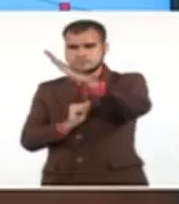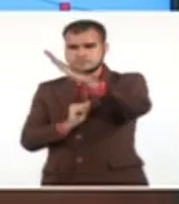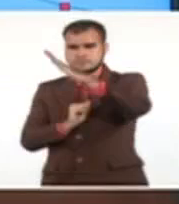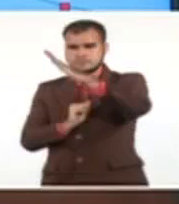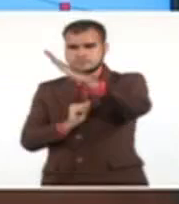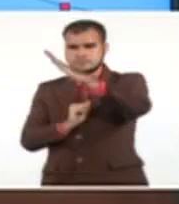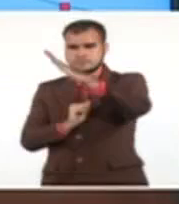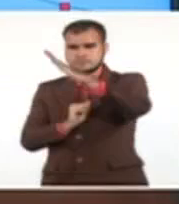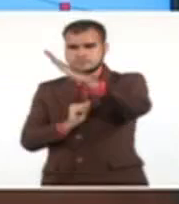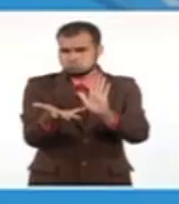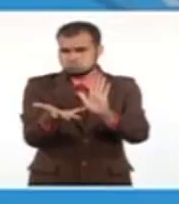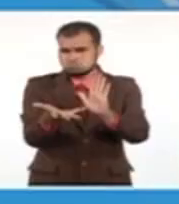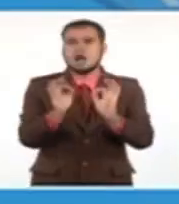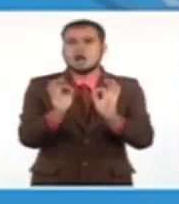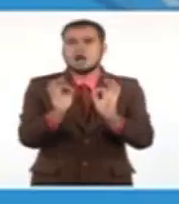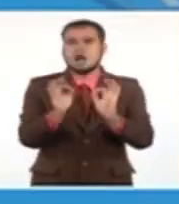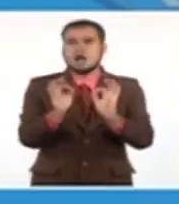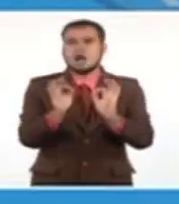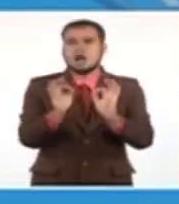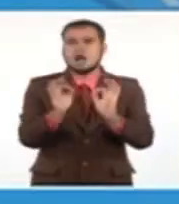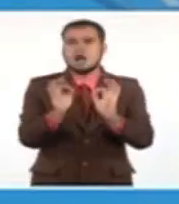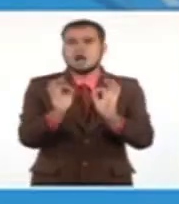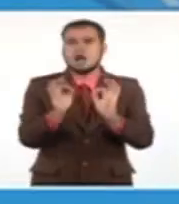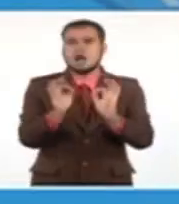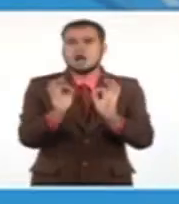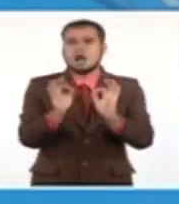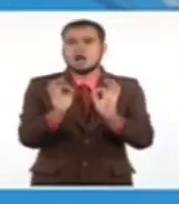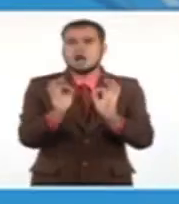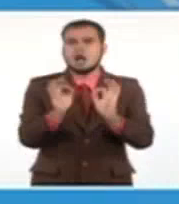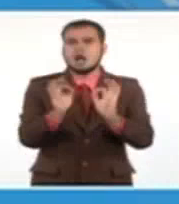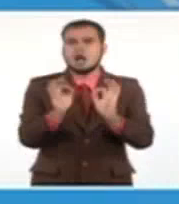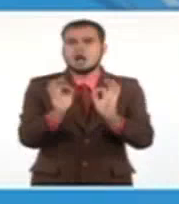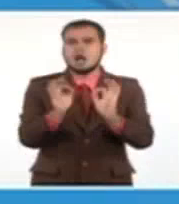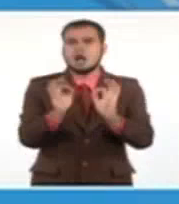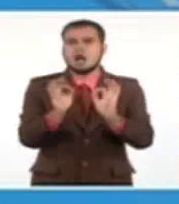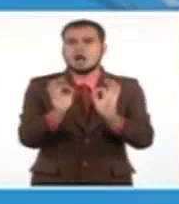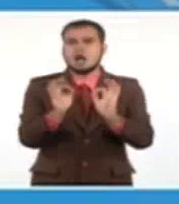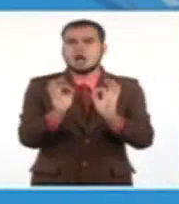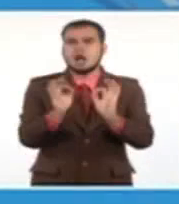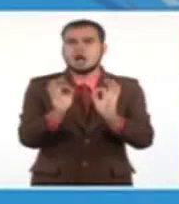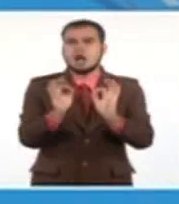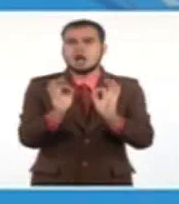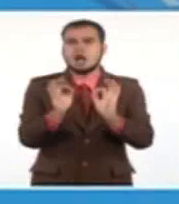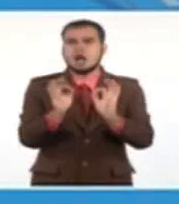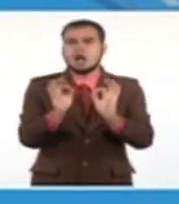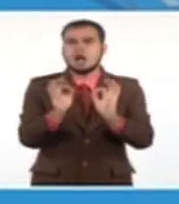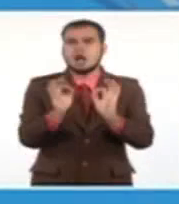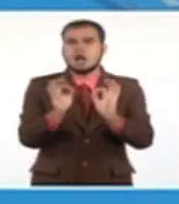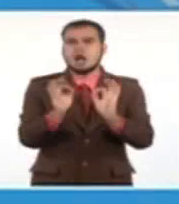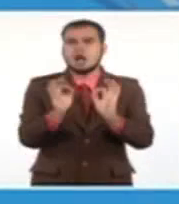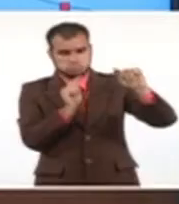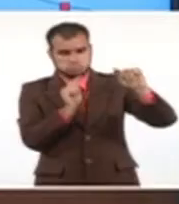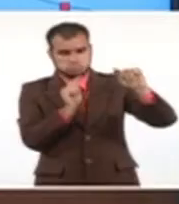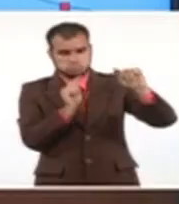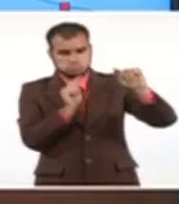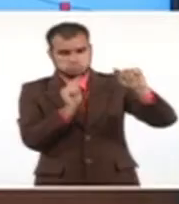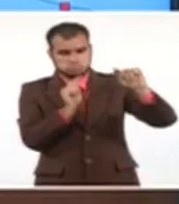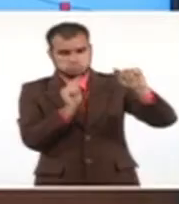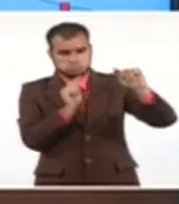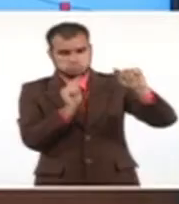punto, en las proximidades de la zona de Cabo Cruz, en la provincia de Granma.